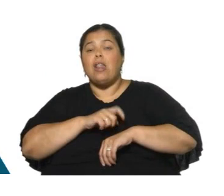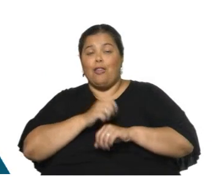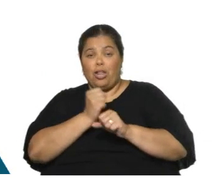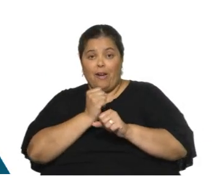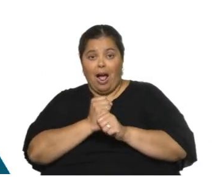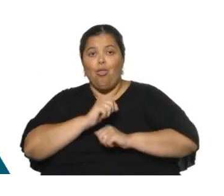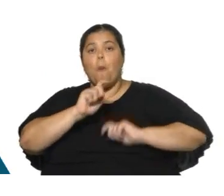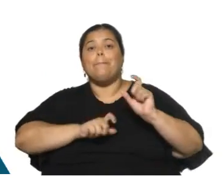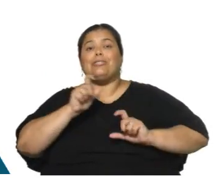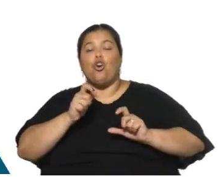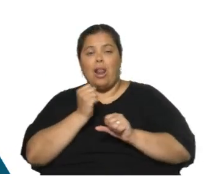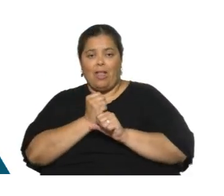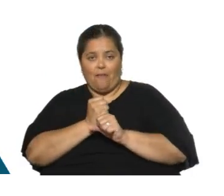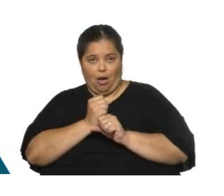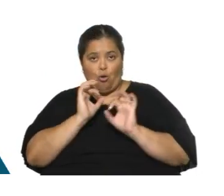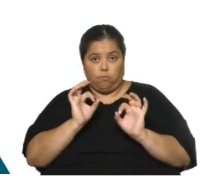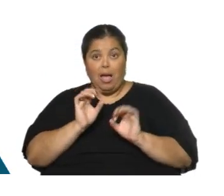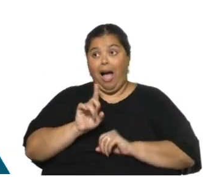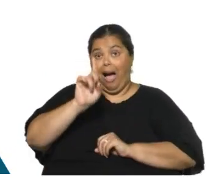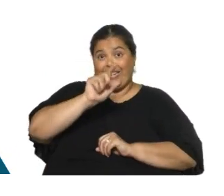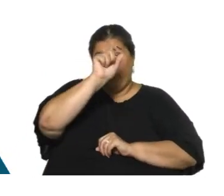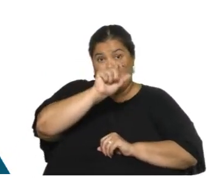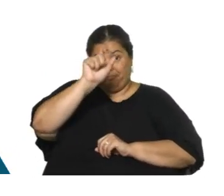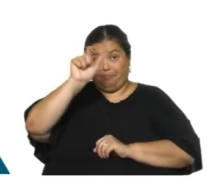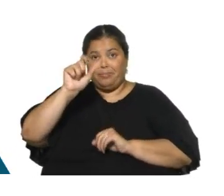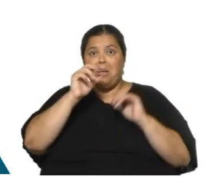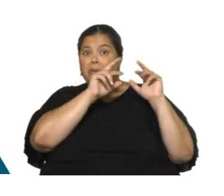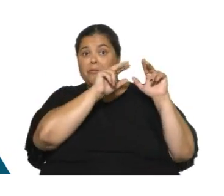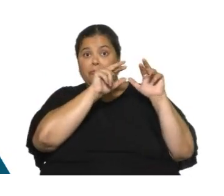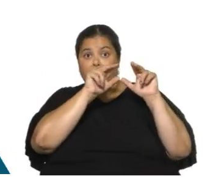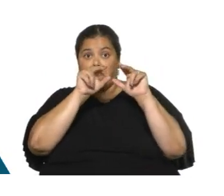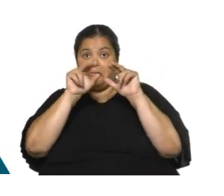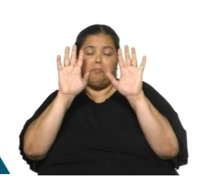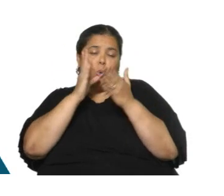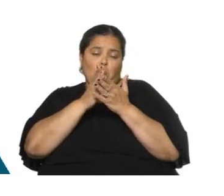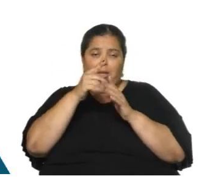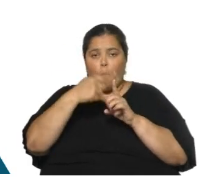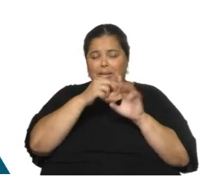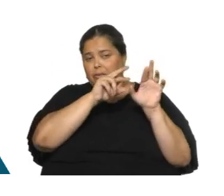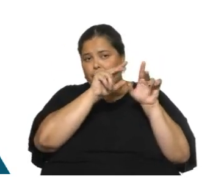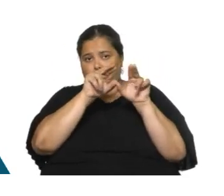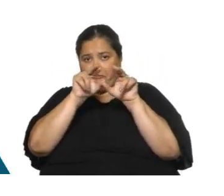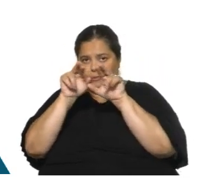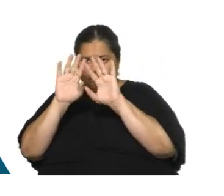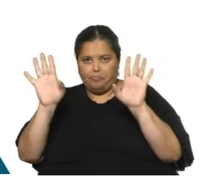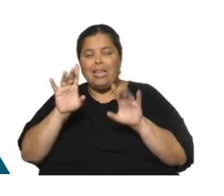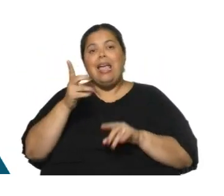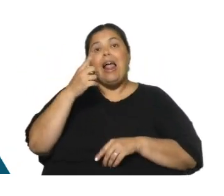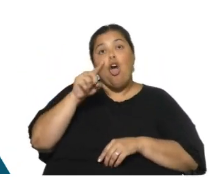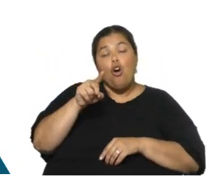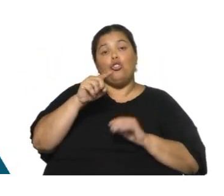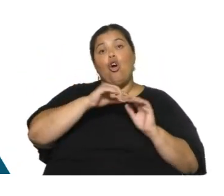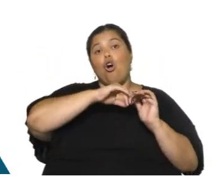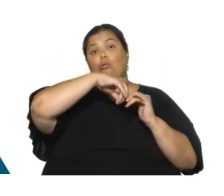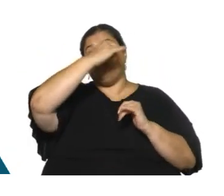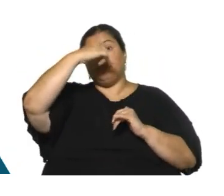ocupado. Son las barritas en la gráfica de arriba donde hay cierta estabilidad en los últimos meses. Y la línea que evoluciona por encima de esas